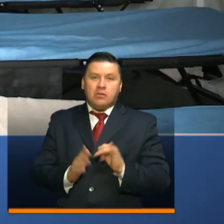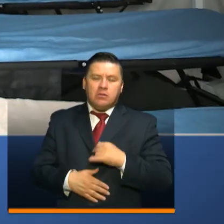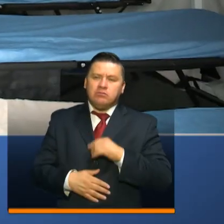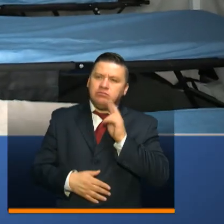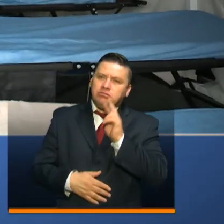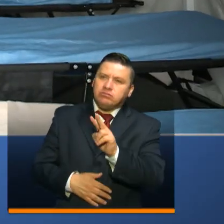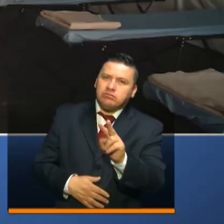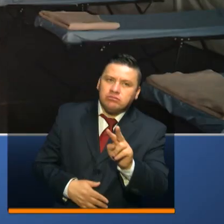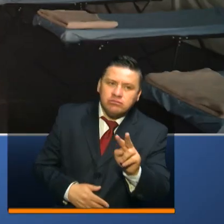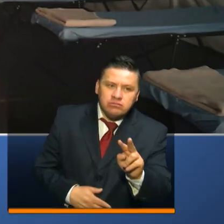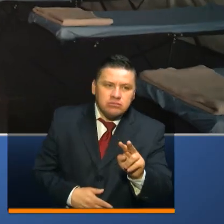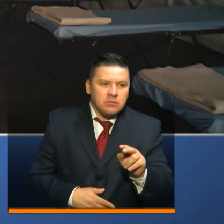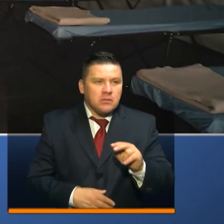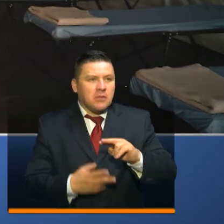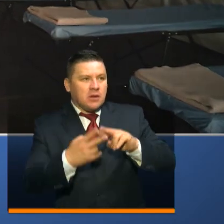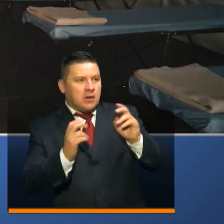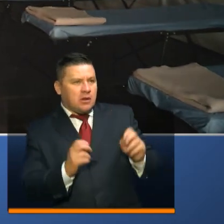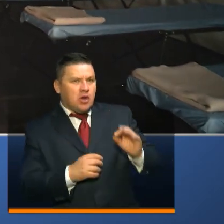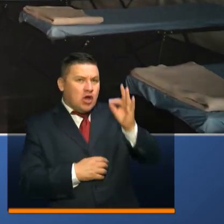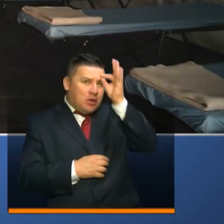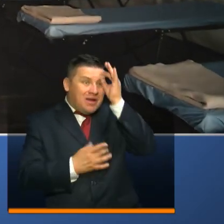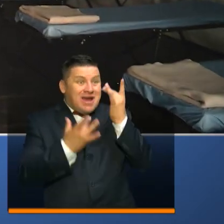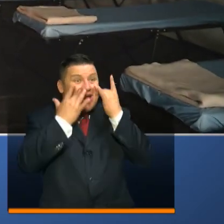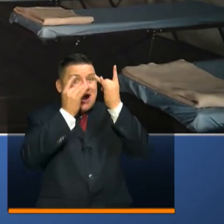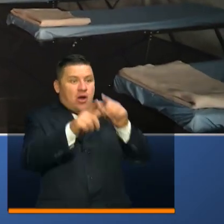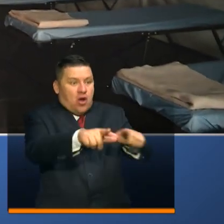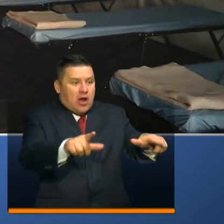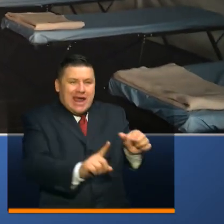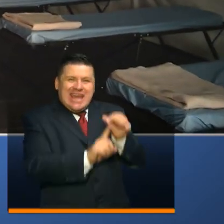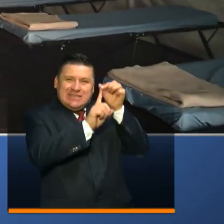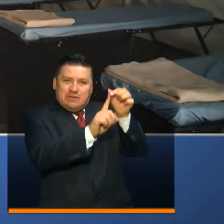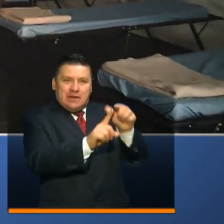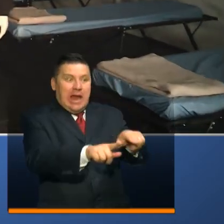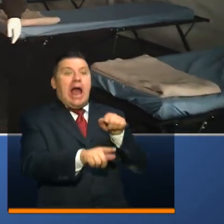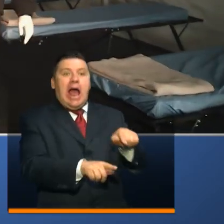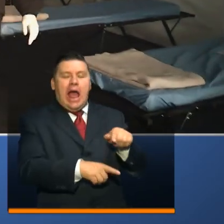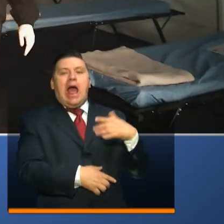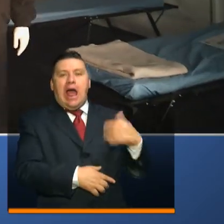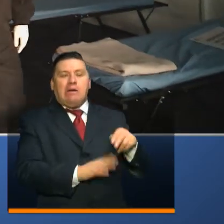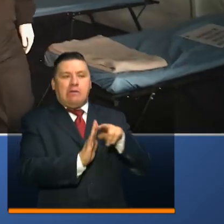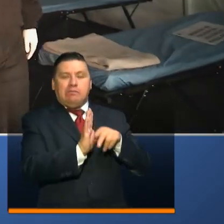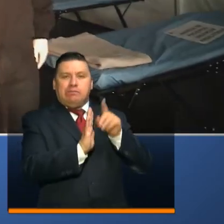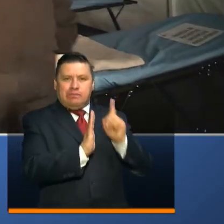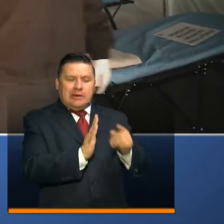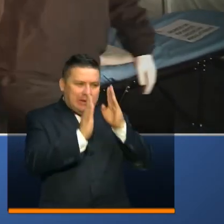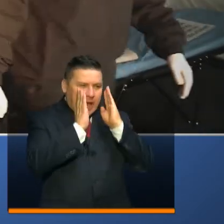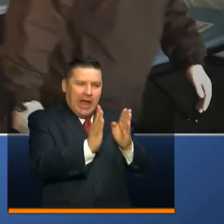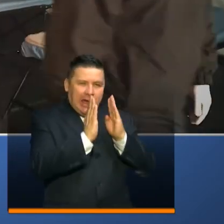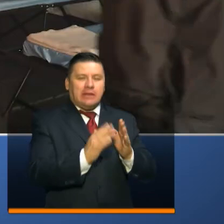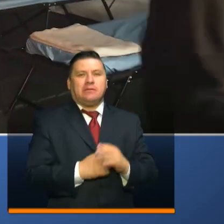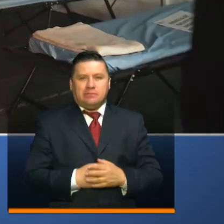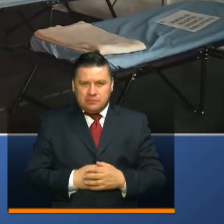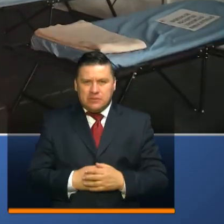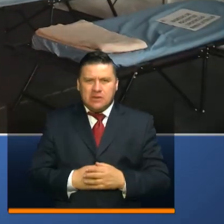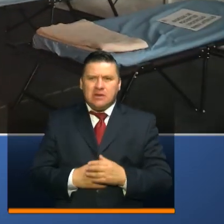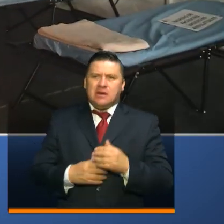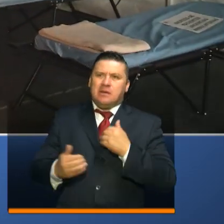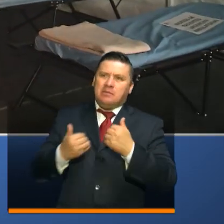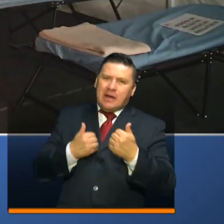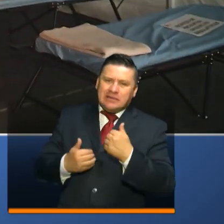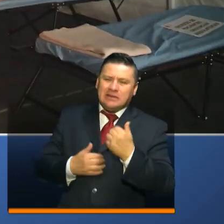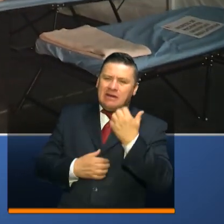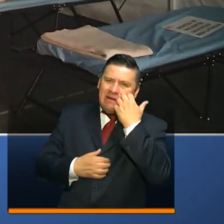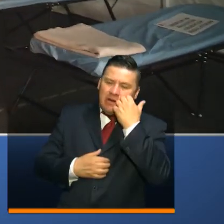revisando la disponibilidad de unidades de cuidado intensivo y también la disposición de todos los protocolos para atender a pacientes